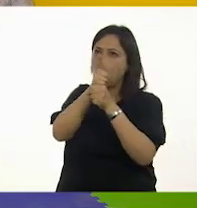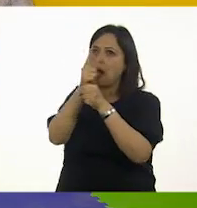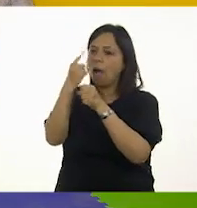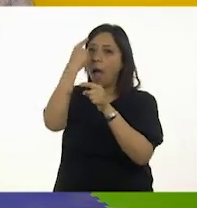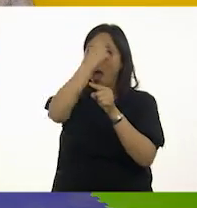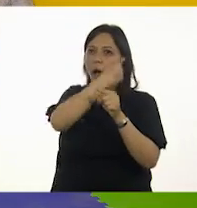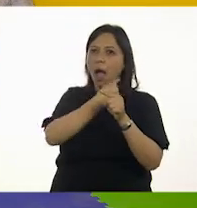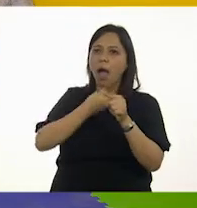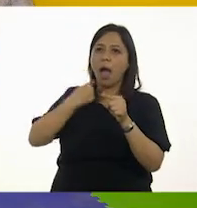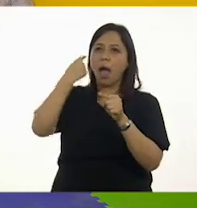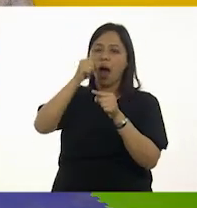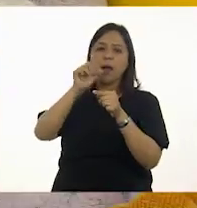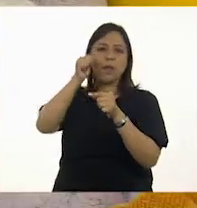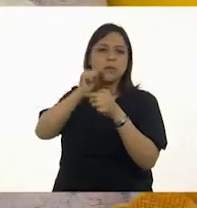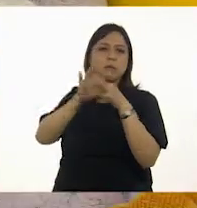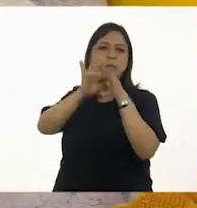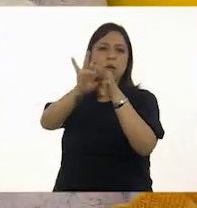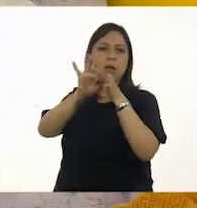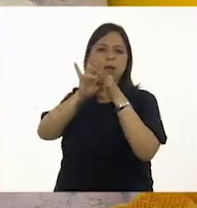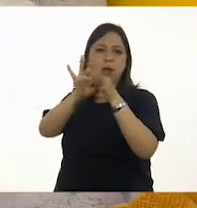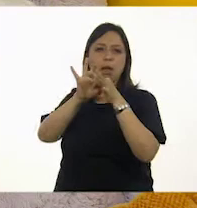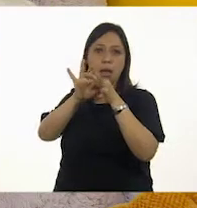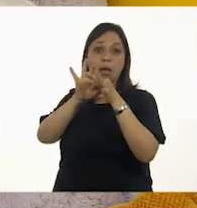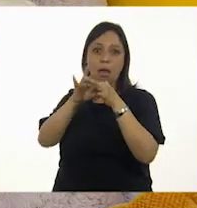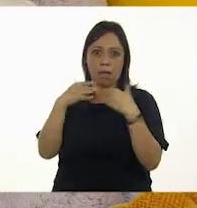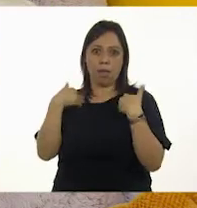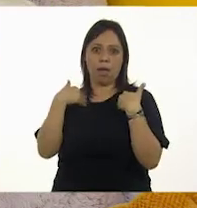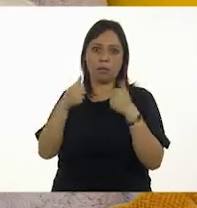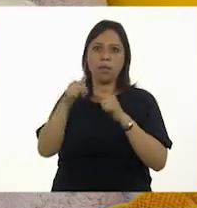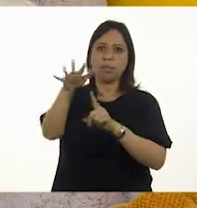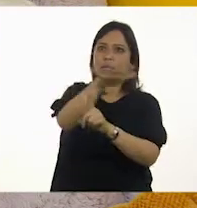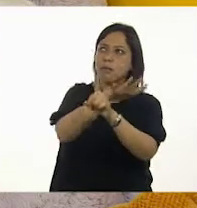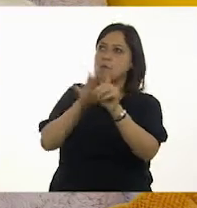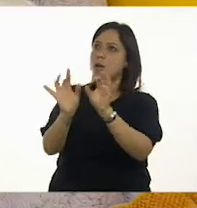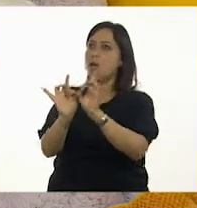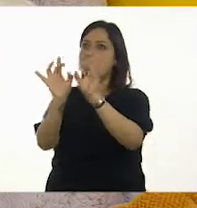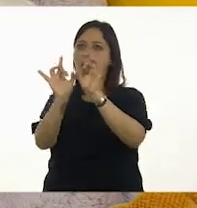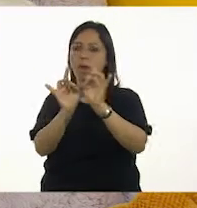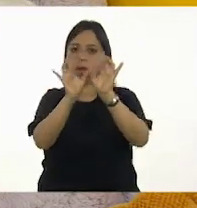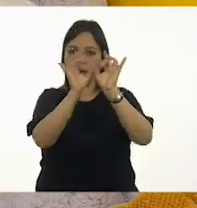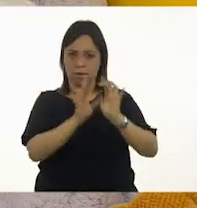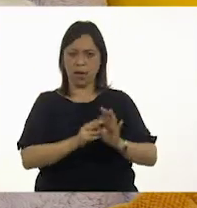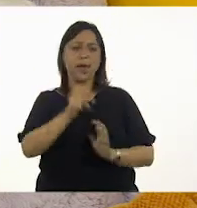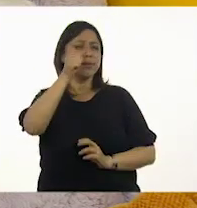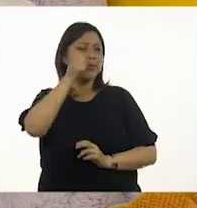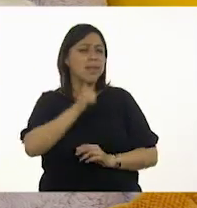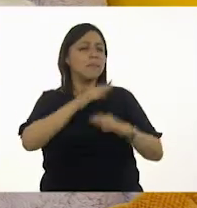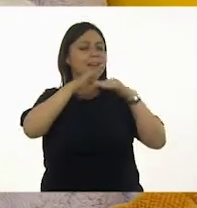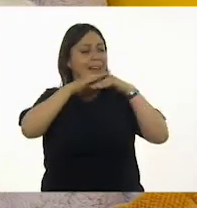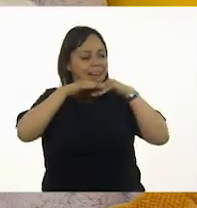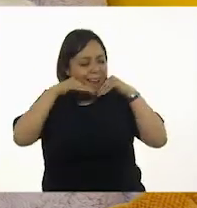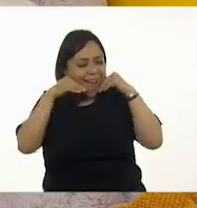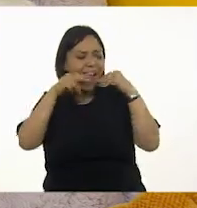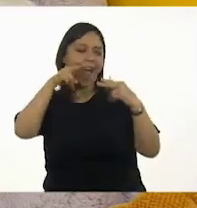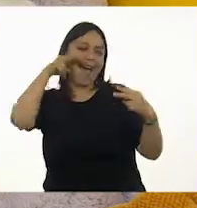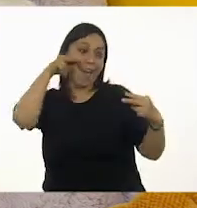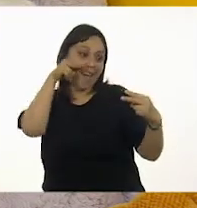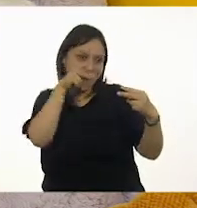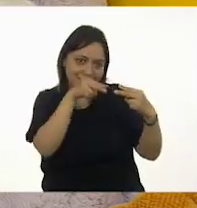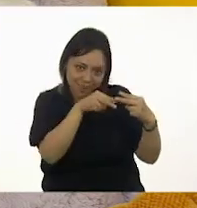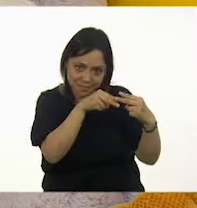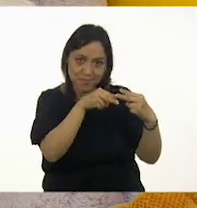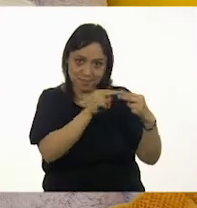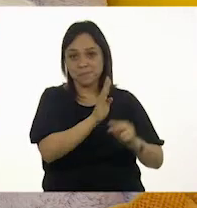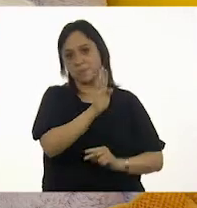lee lo que sucede a su alrededor. Estar dispuesto y ofrecerle sonrisa y mirada atenta. Con esto,